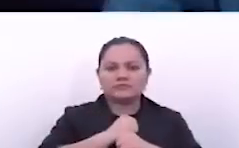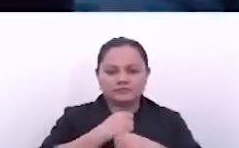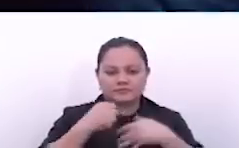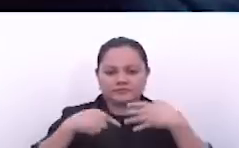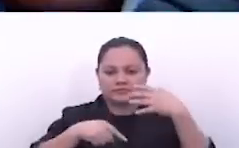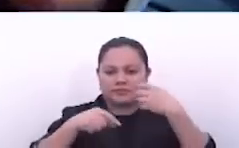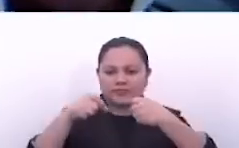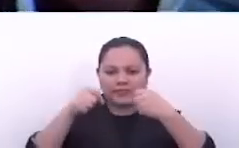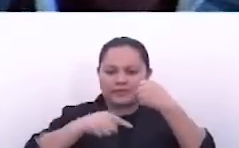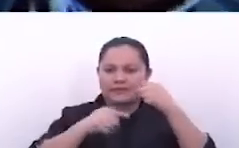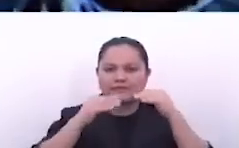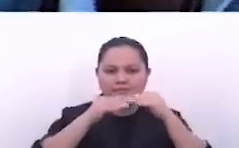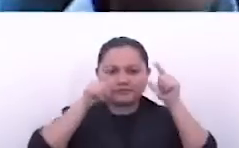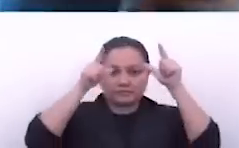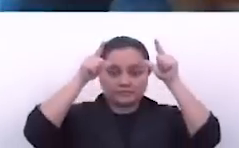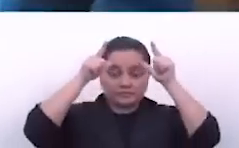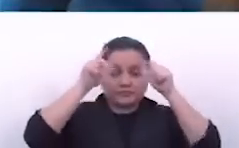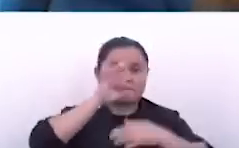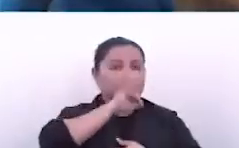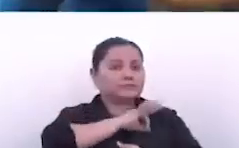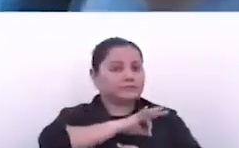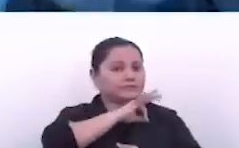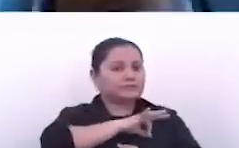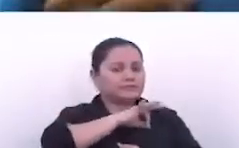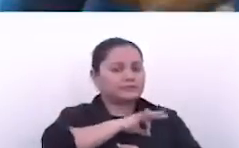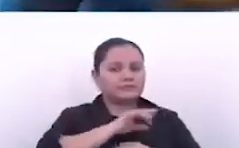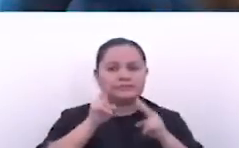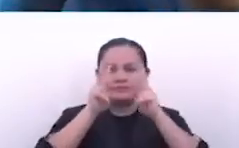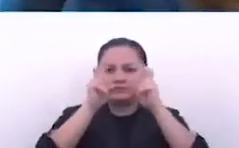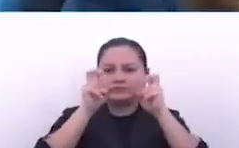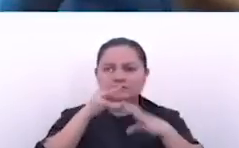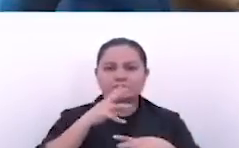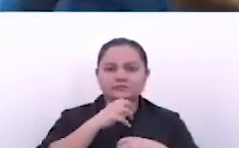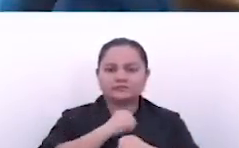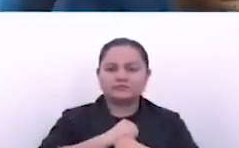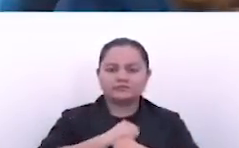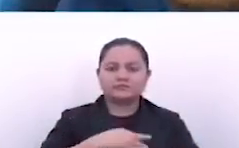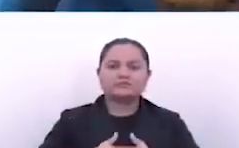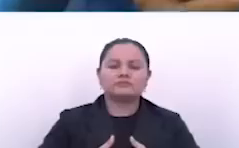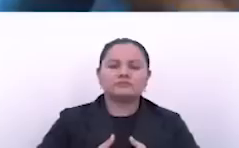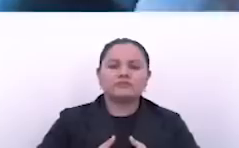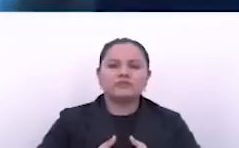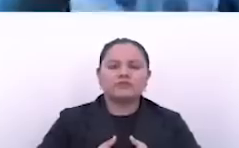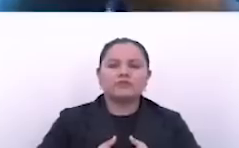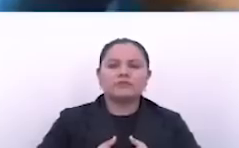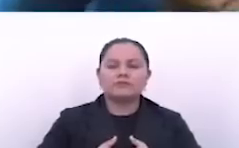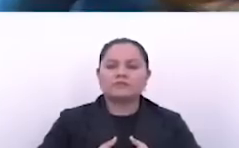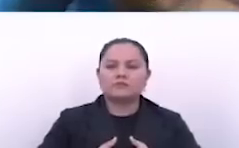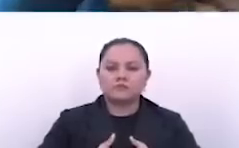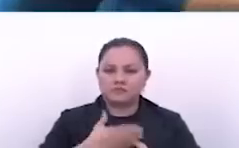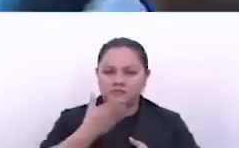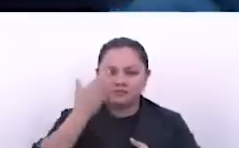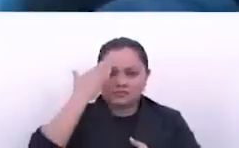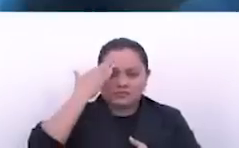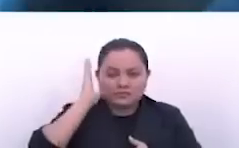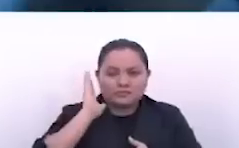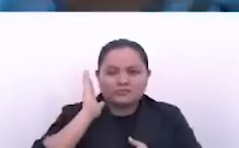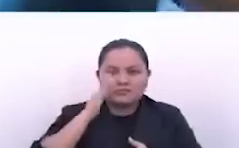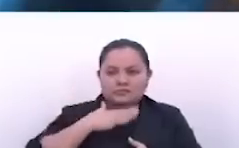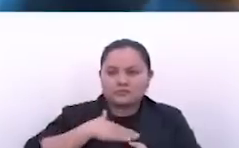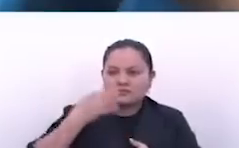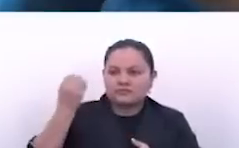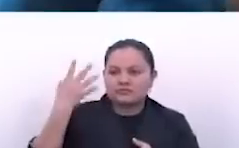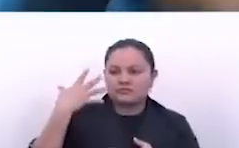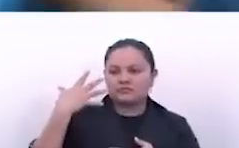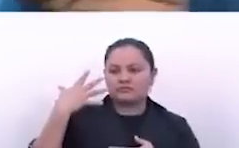está siendo beneficiado en materia de seguridad. Bueno, como no conocen, creo, pero a mí sí me contaban